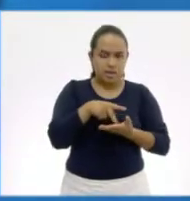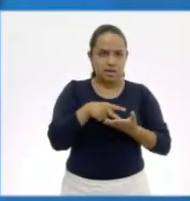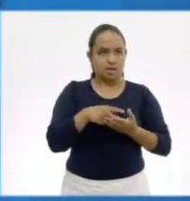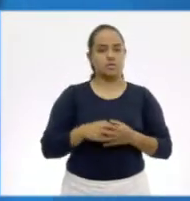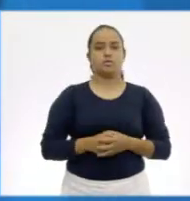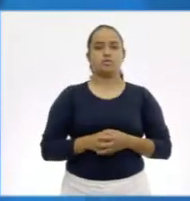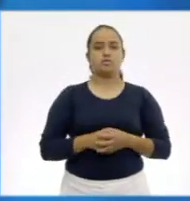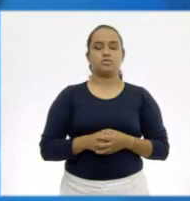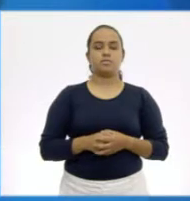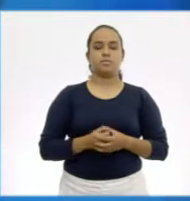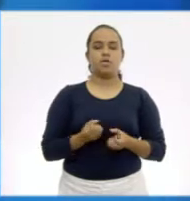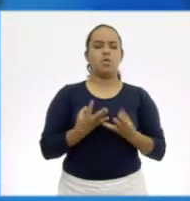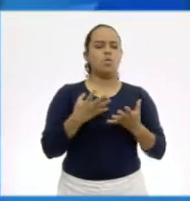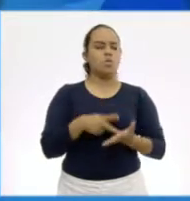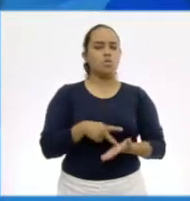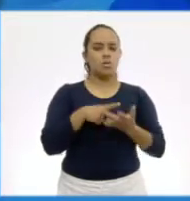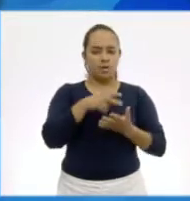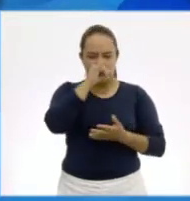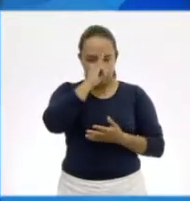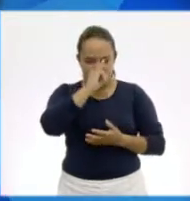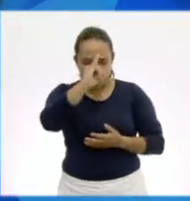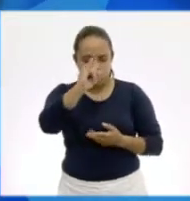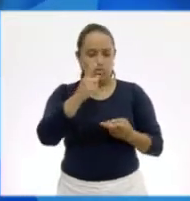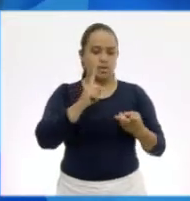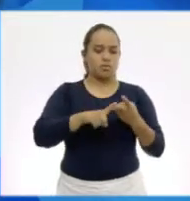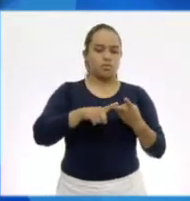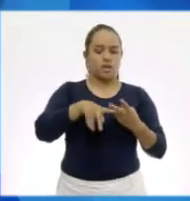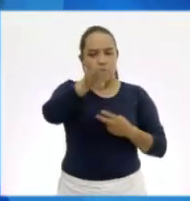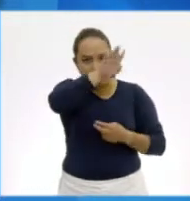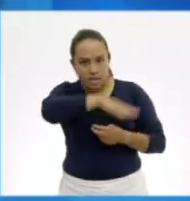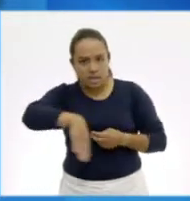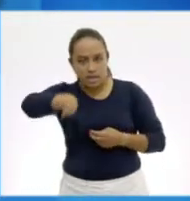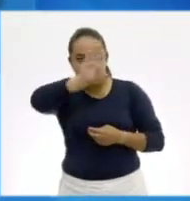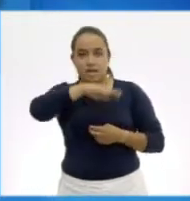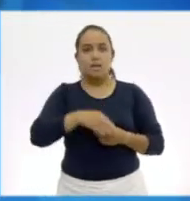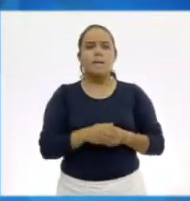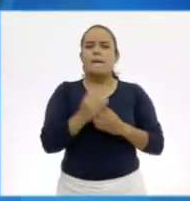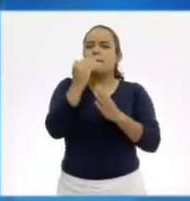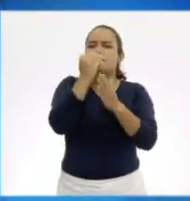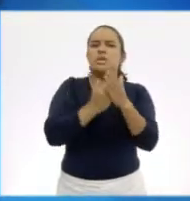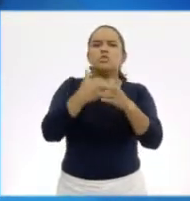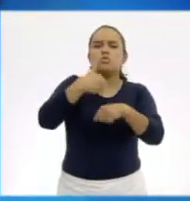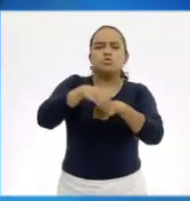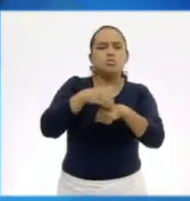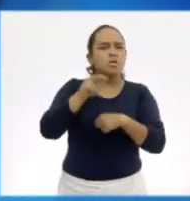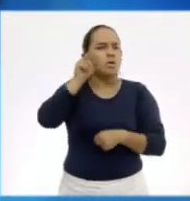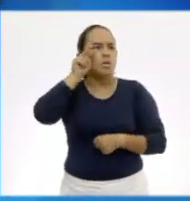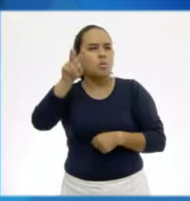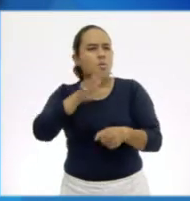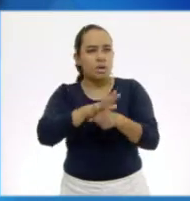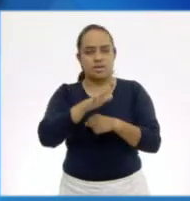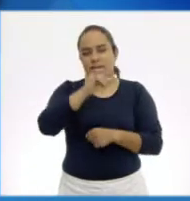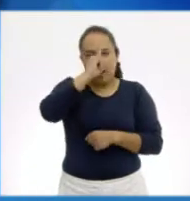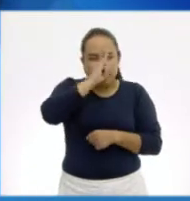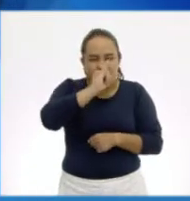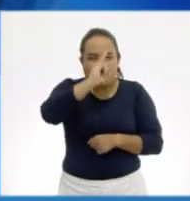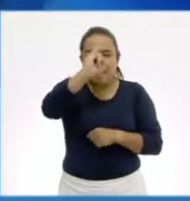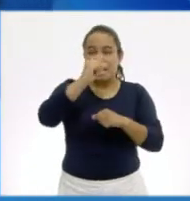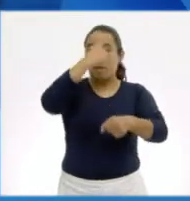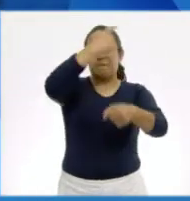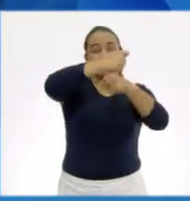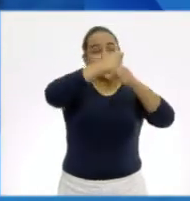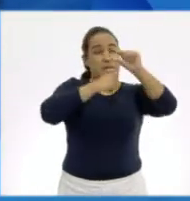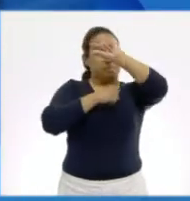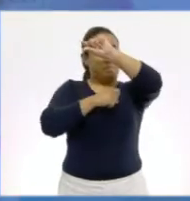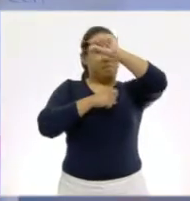kilos. ¿Cuánto pesa? rinoceronte, estaba el elefante. El que tiene menos cantidad, el rinoceronte, el que está hasta arriba,